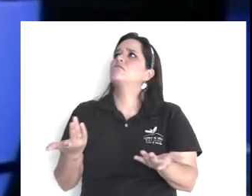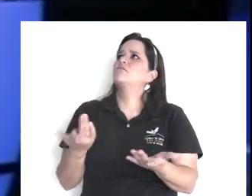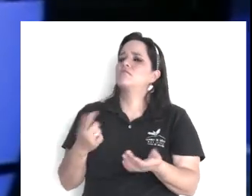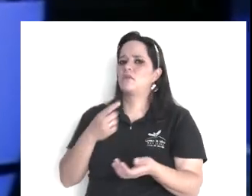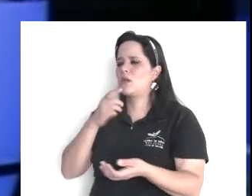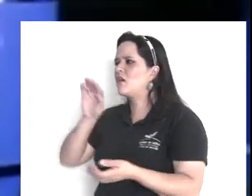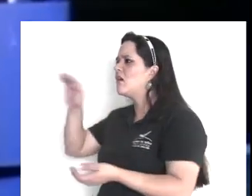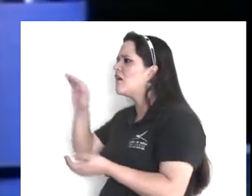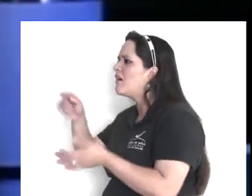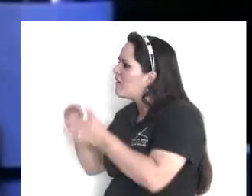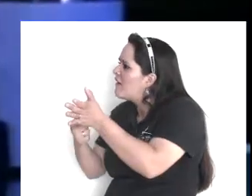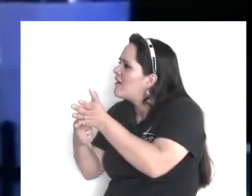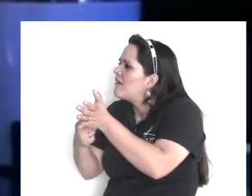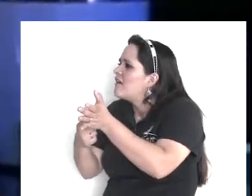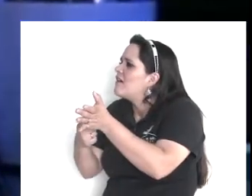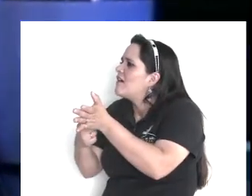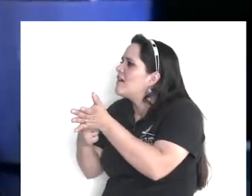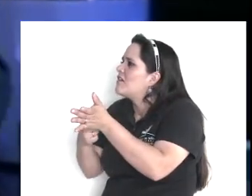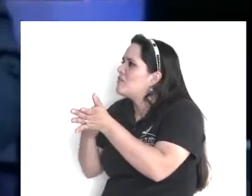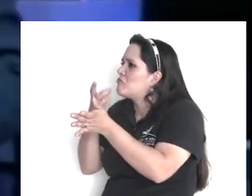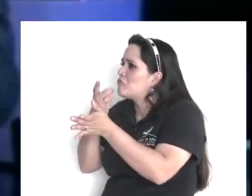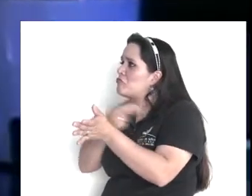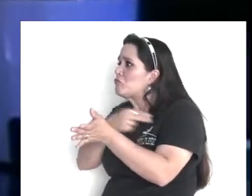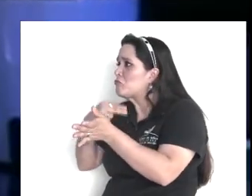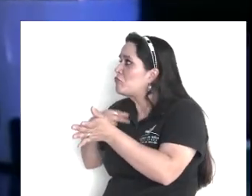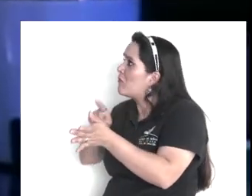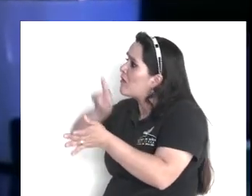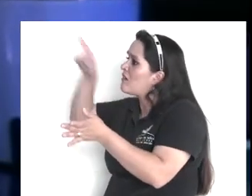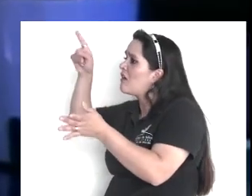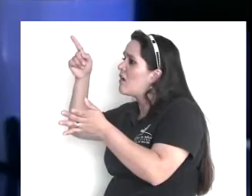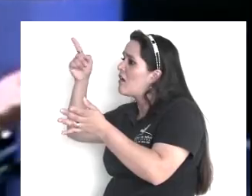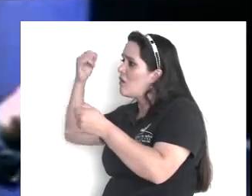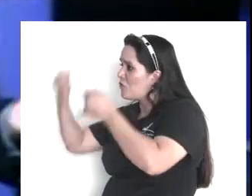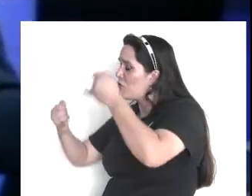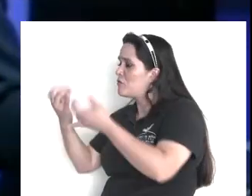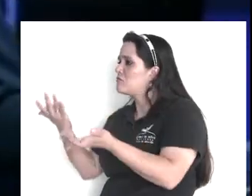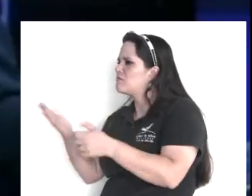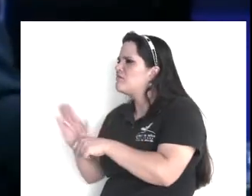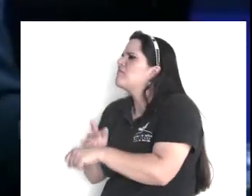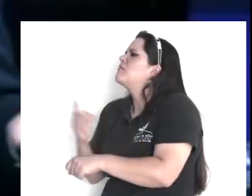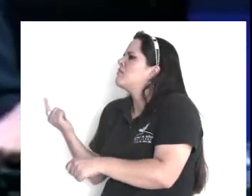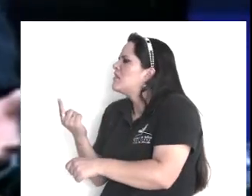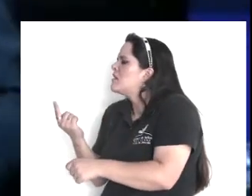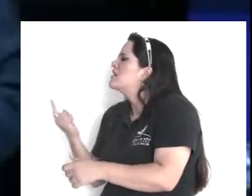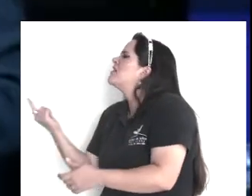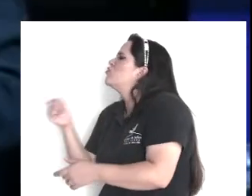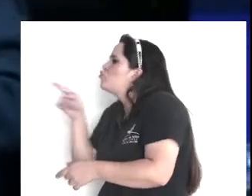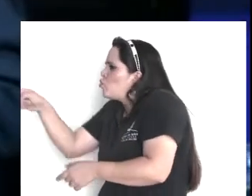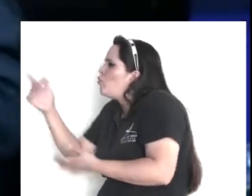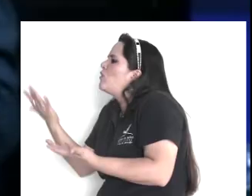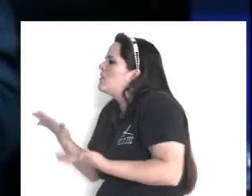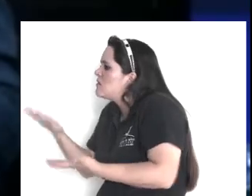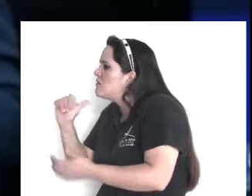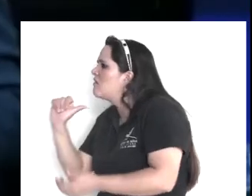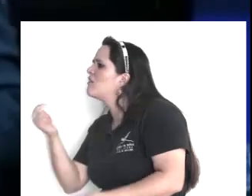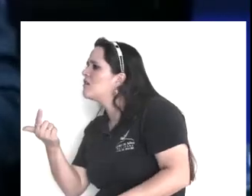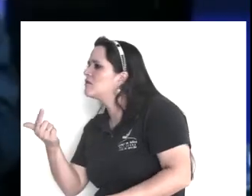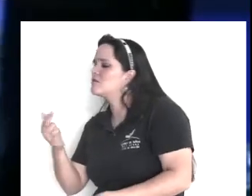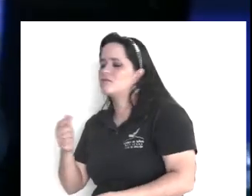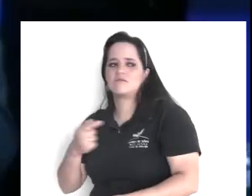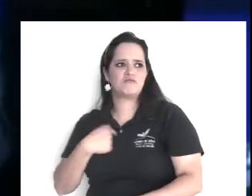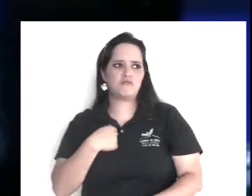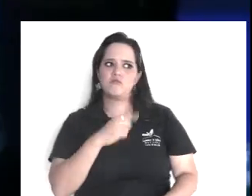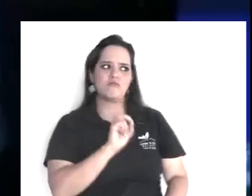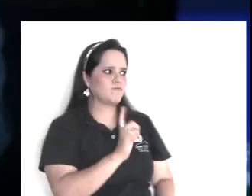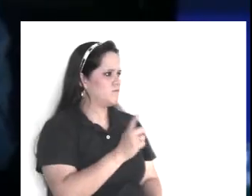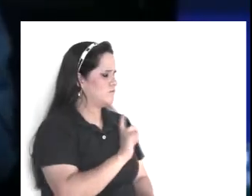yo nada, y tú, pues, yo tampoco, ya ve que como la Biblia dice, el que nada debe, nada teme, pues, pues, hasta nos reímos,